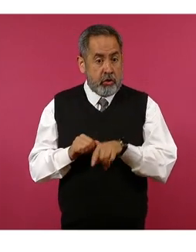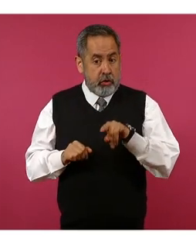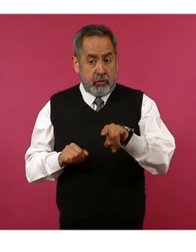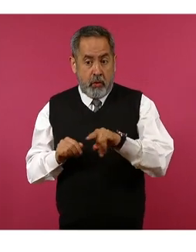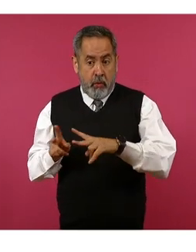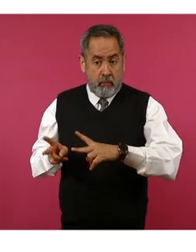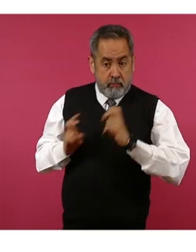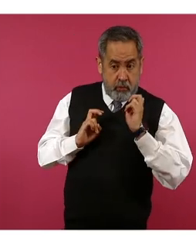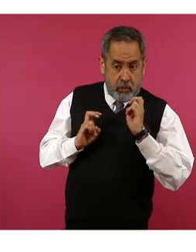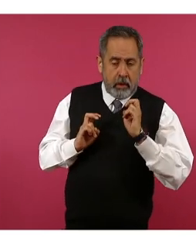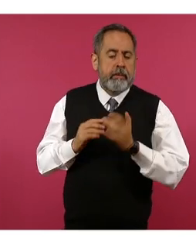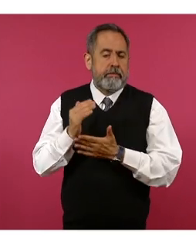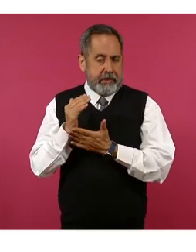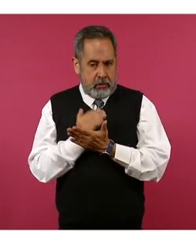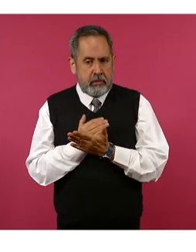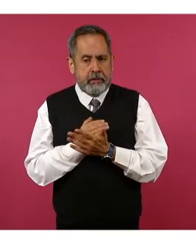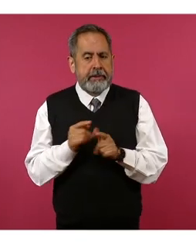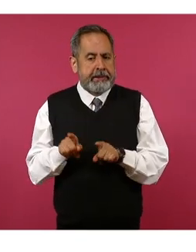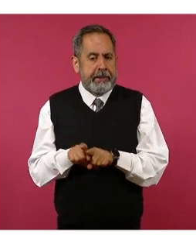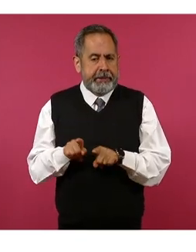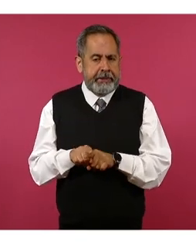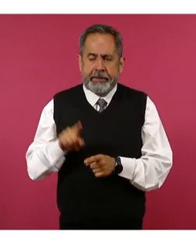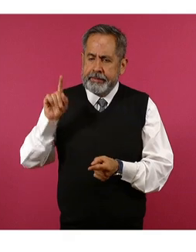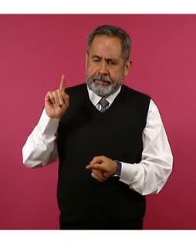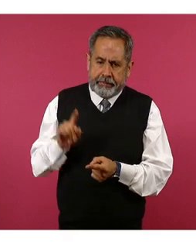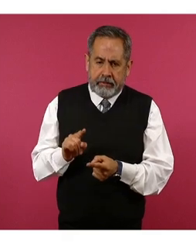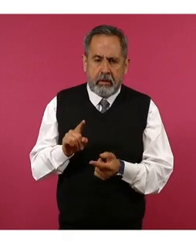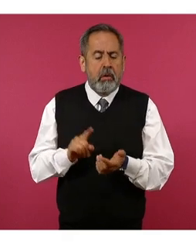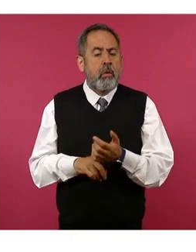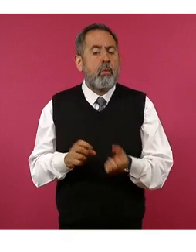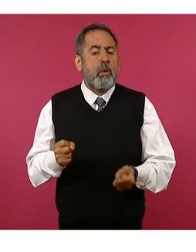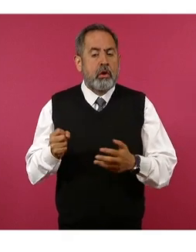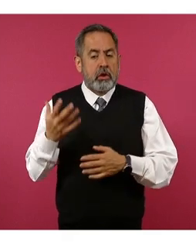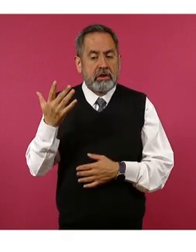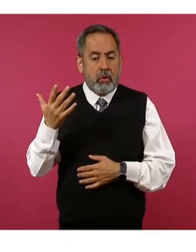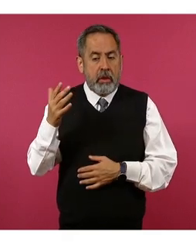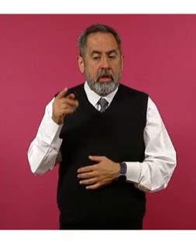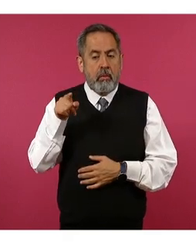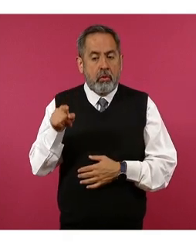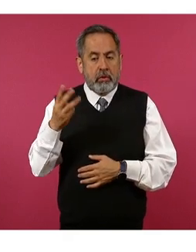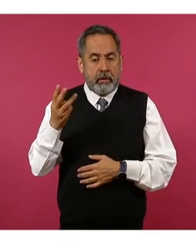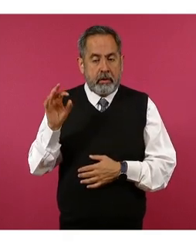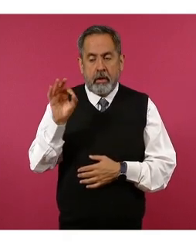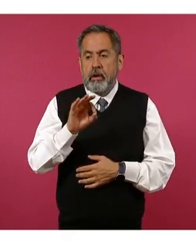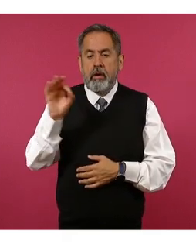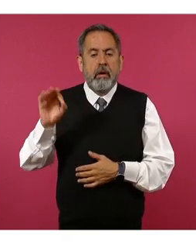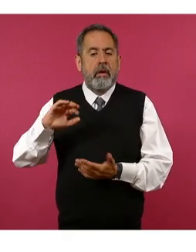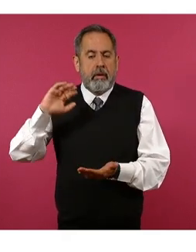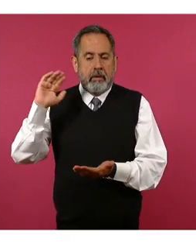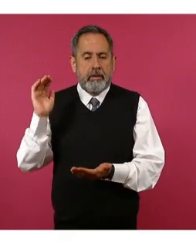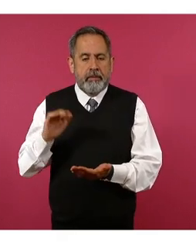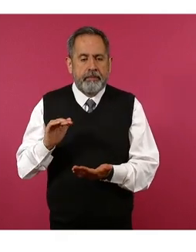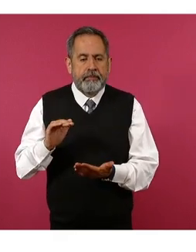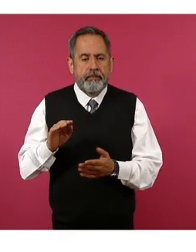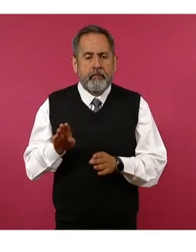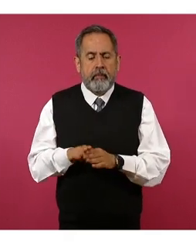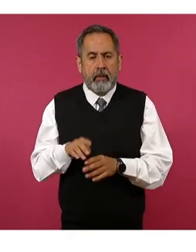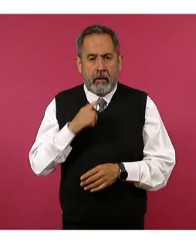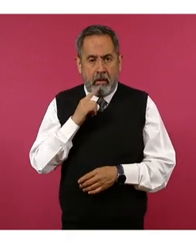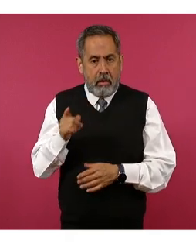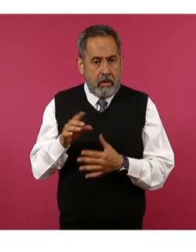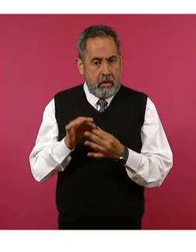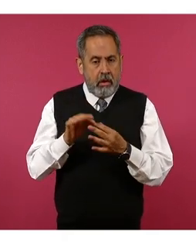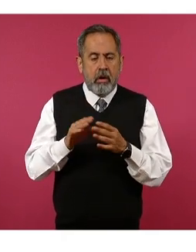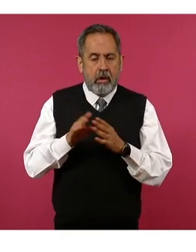vehículo, que tenemos una reducción de 50.3 por ciento, en donde se ve